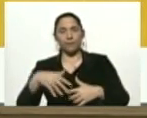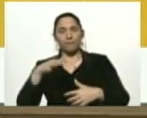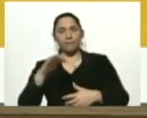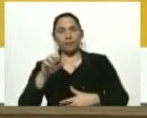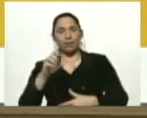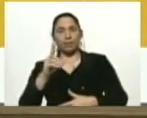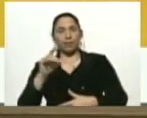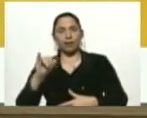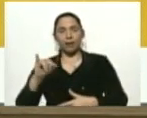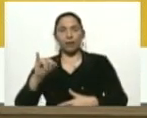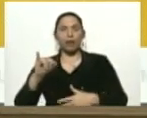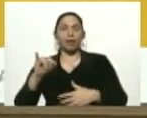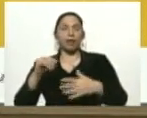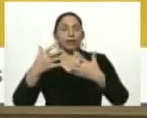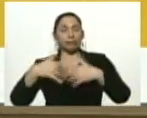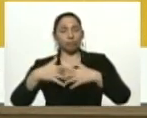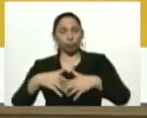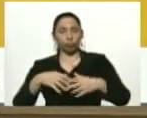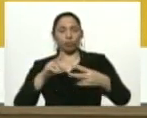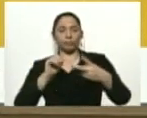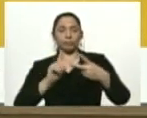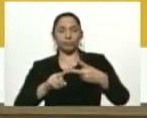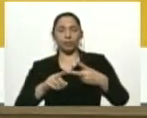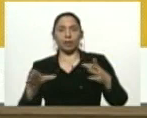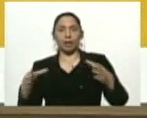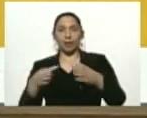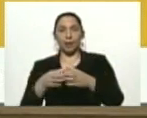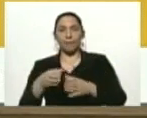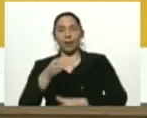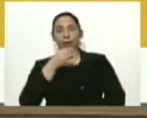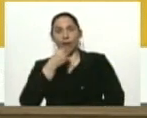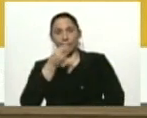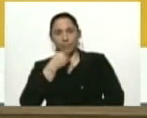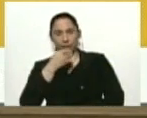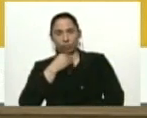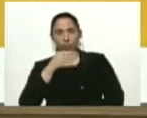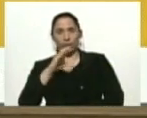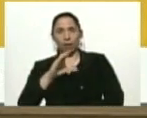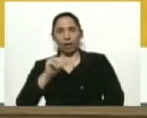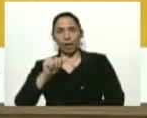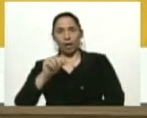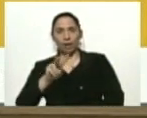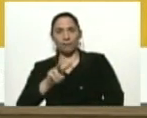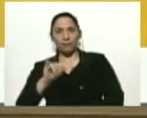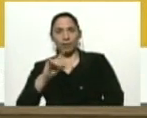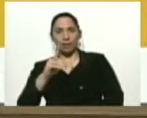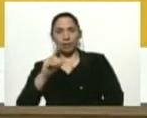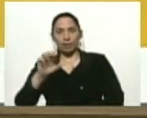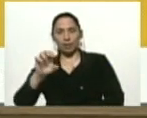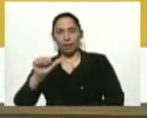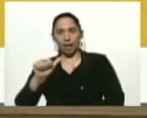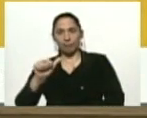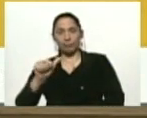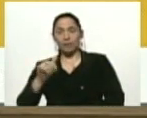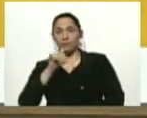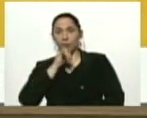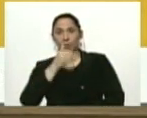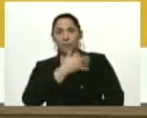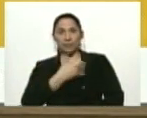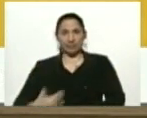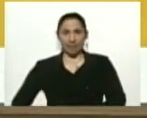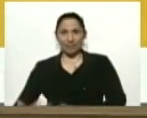de la Cámara de Alimentos, Cavidea, dio información muy importante. Informaba su presidente